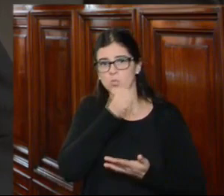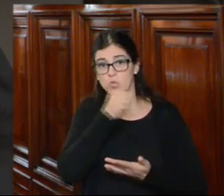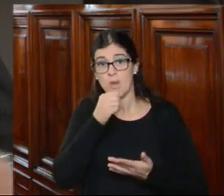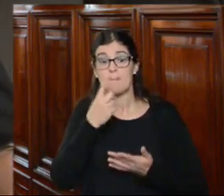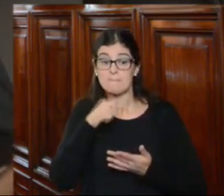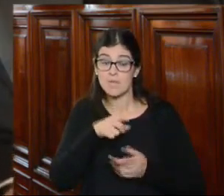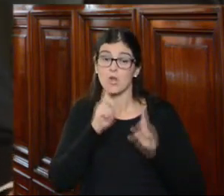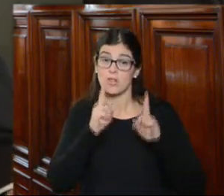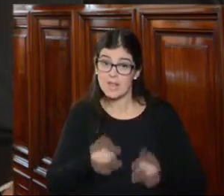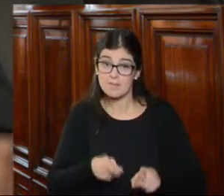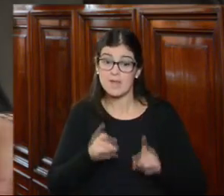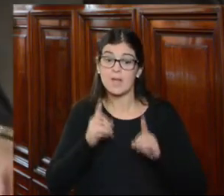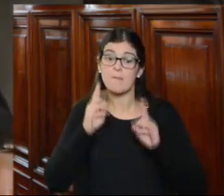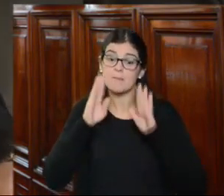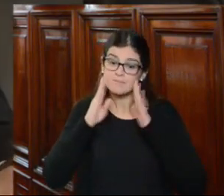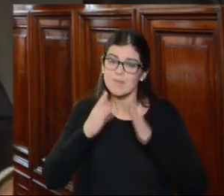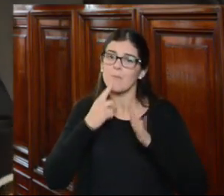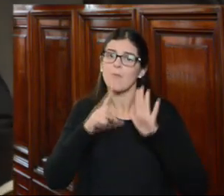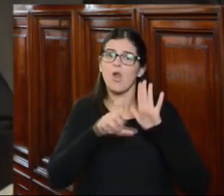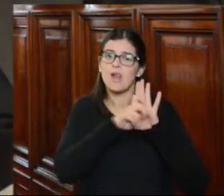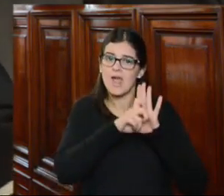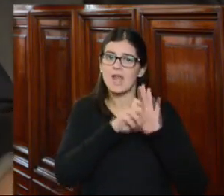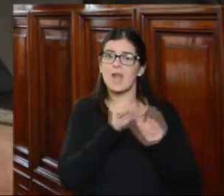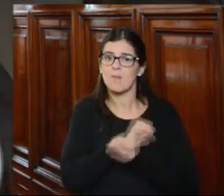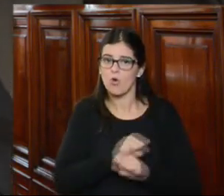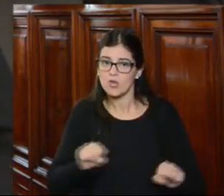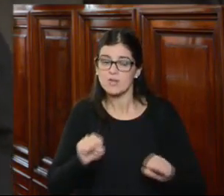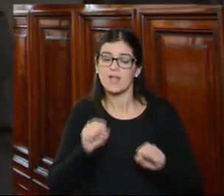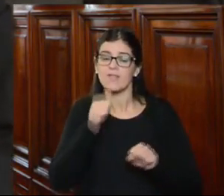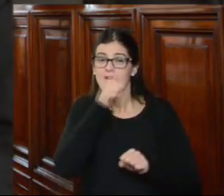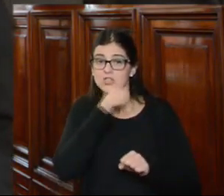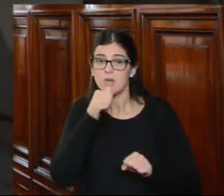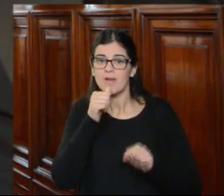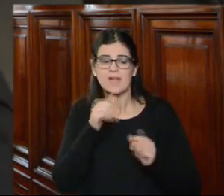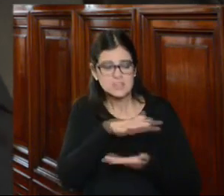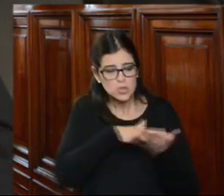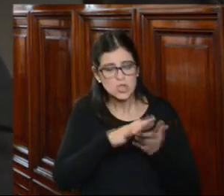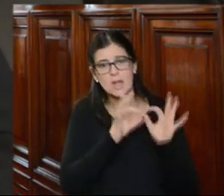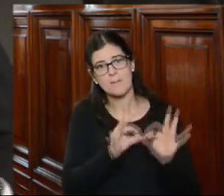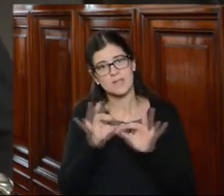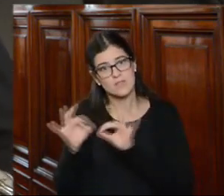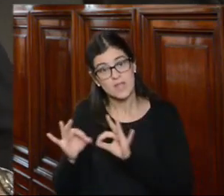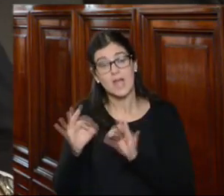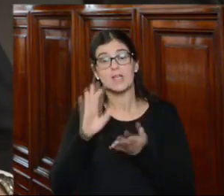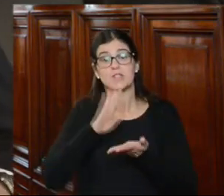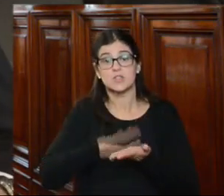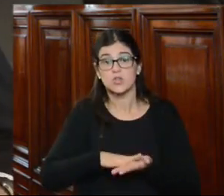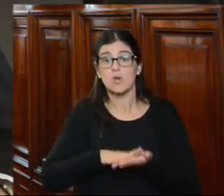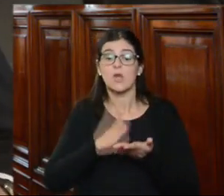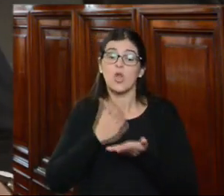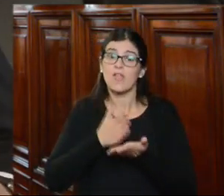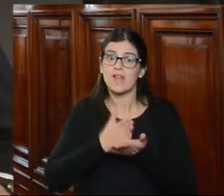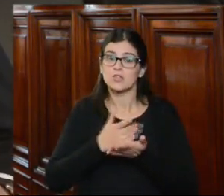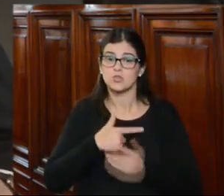no le quita tampoco por ley competencia para resolver en casos concretos específicos que tengan que ver con los